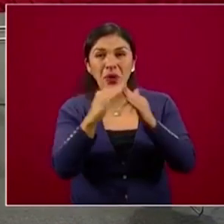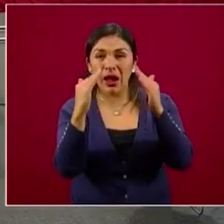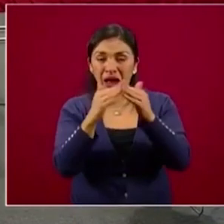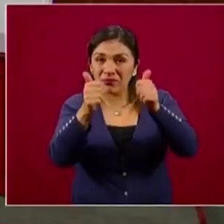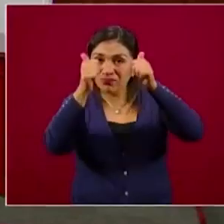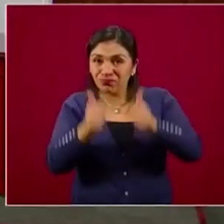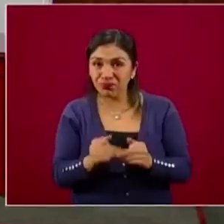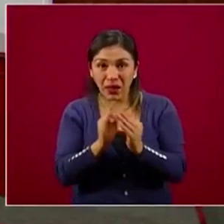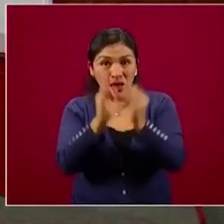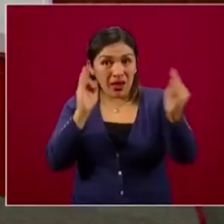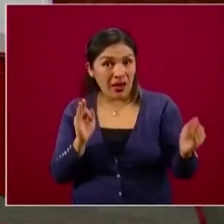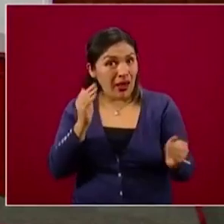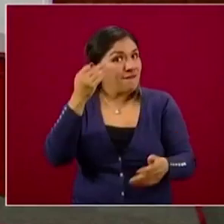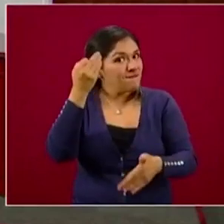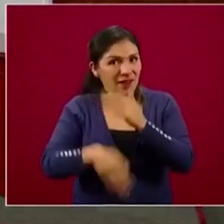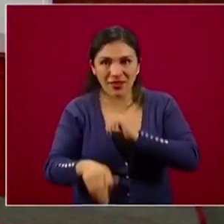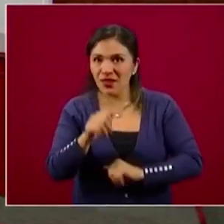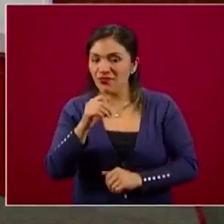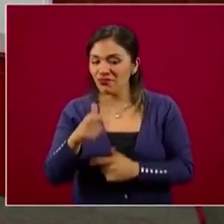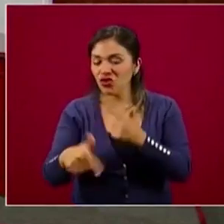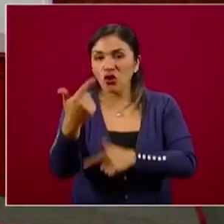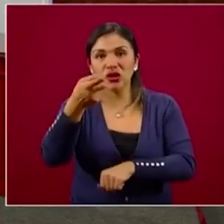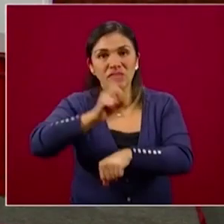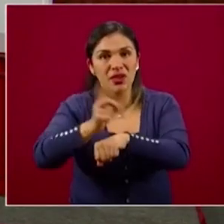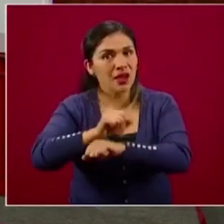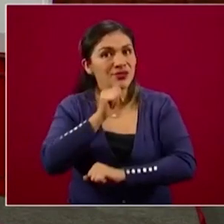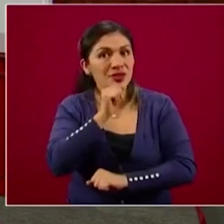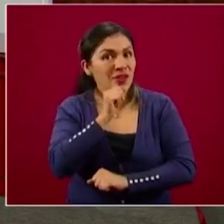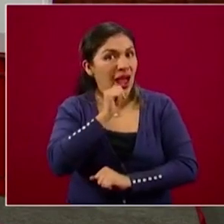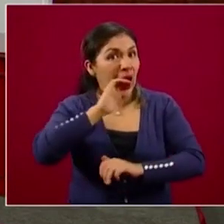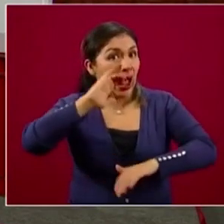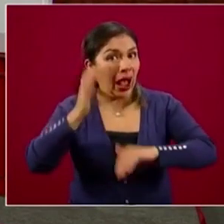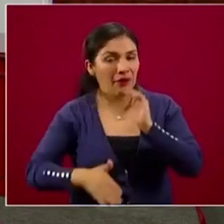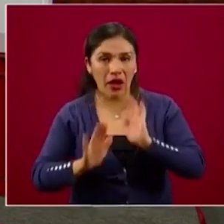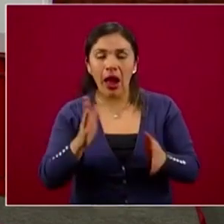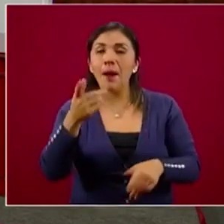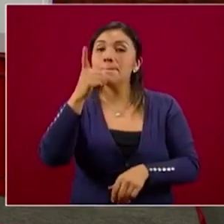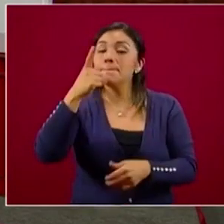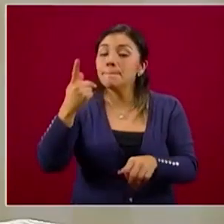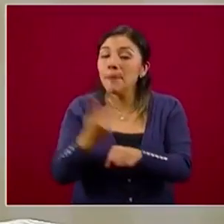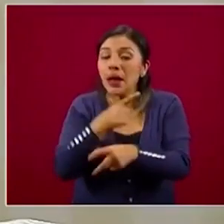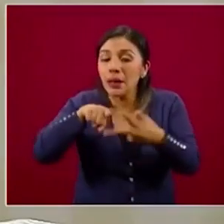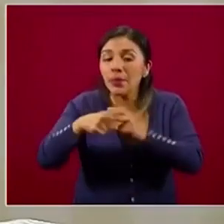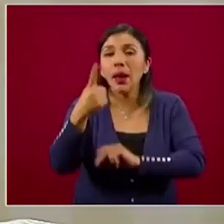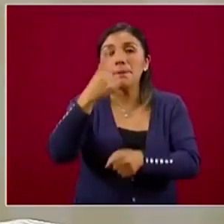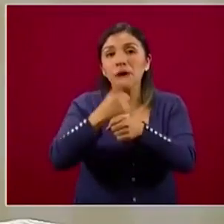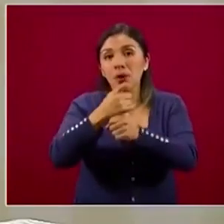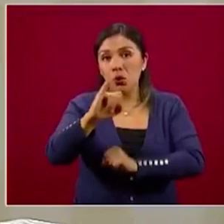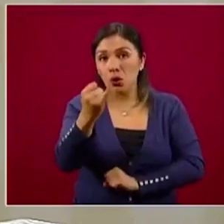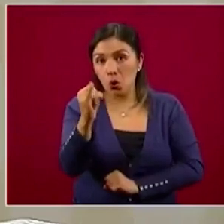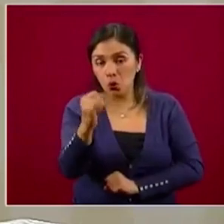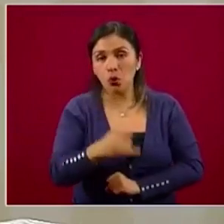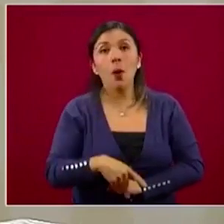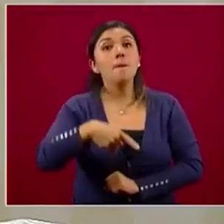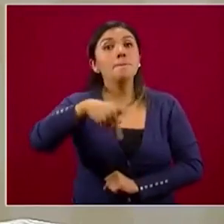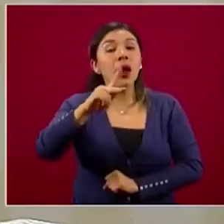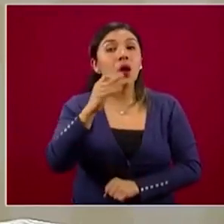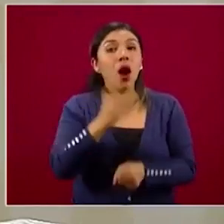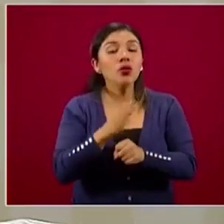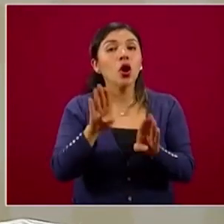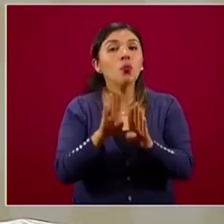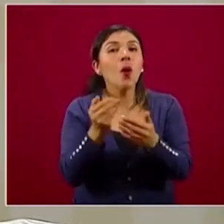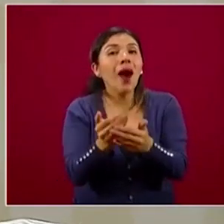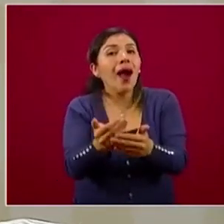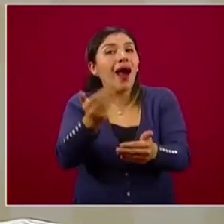que esto no ha ocurrido, nos quedan 12 días todavía, esto ocurrirá el primero de junio, pero al tener este posible adelanto